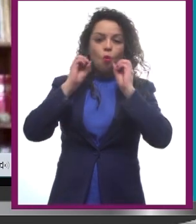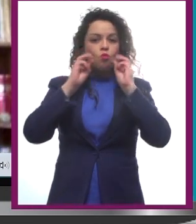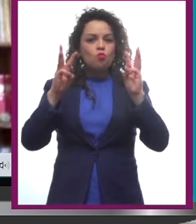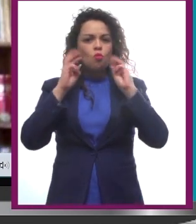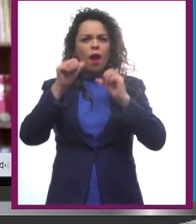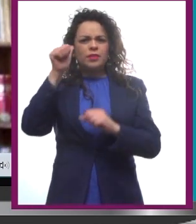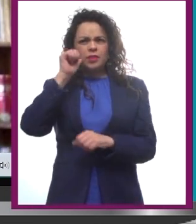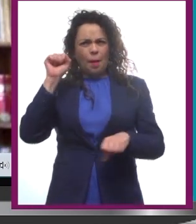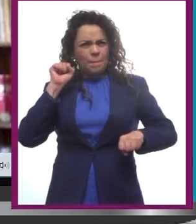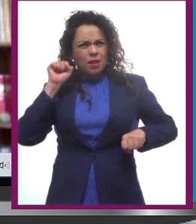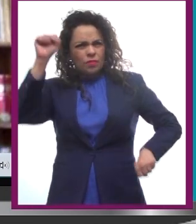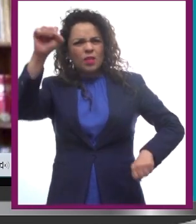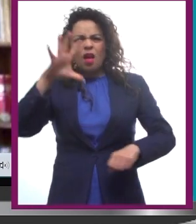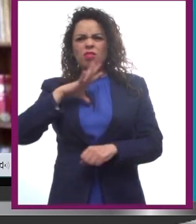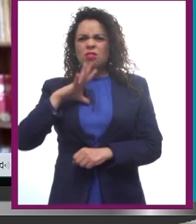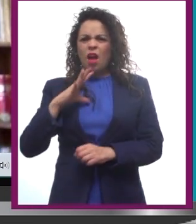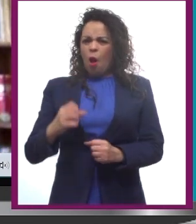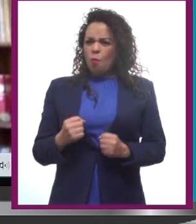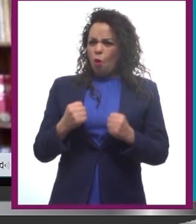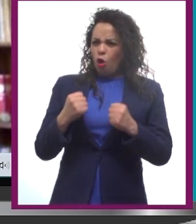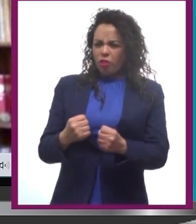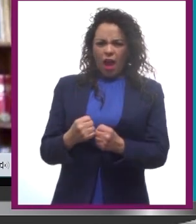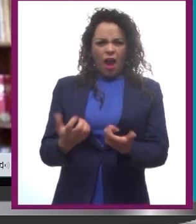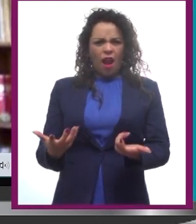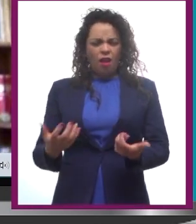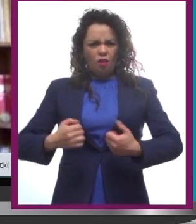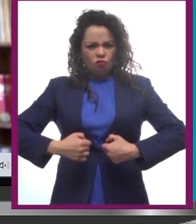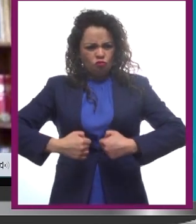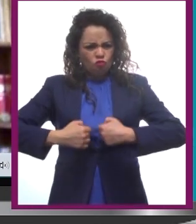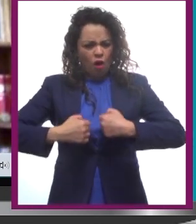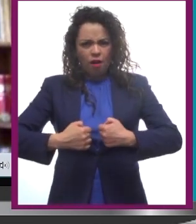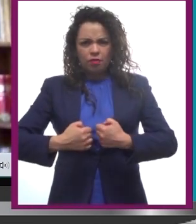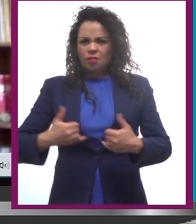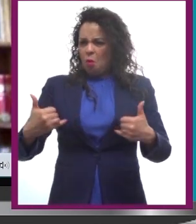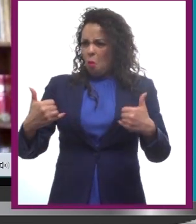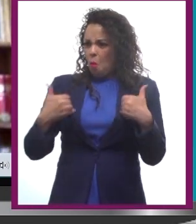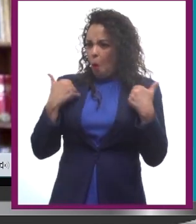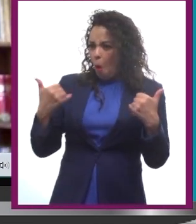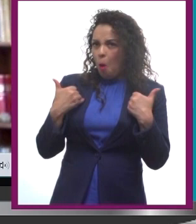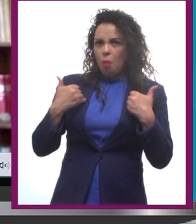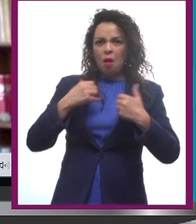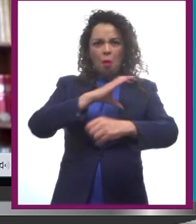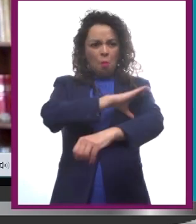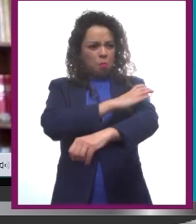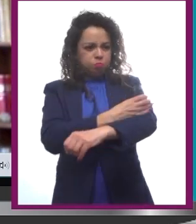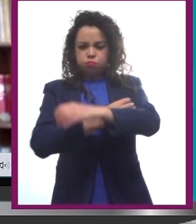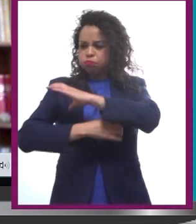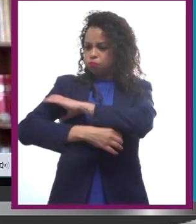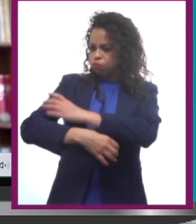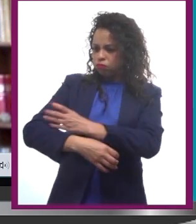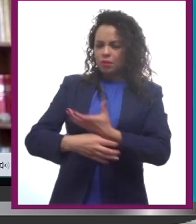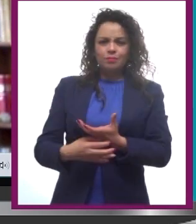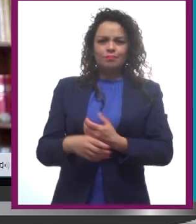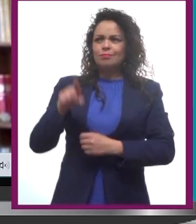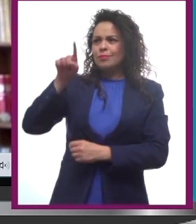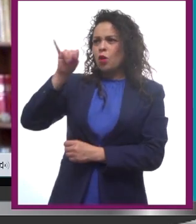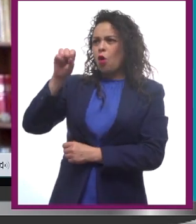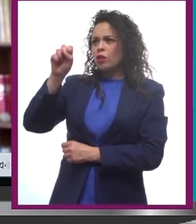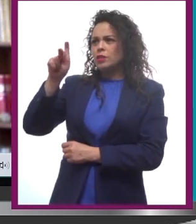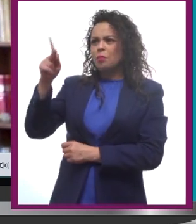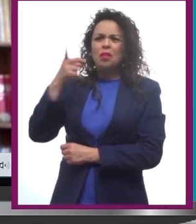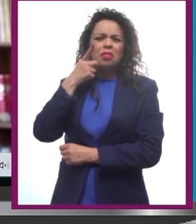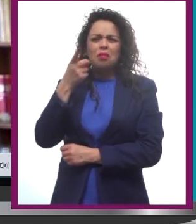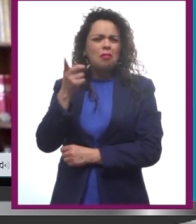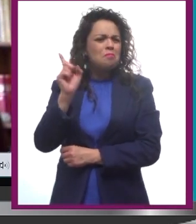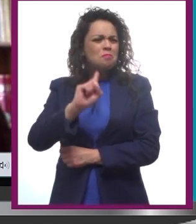fuerte, a lo mejor es un hombre musculoso y joven, y Joseph Campbell te dice, no, puede ser cualquier persona,